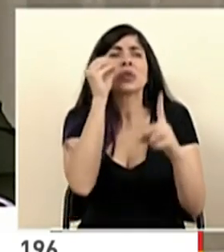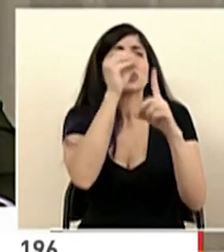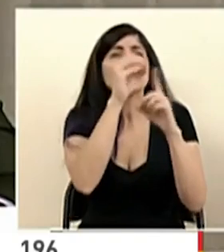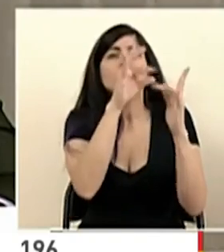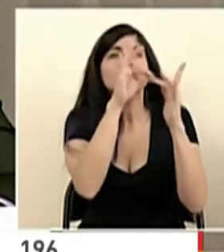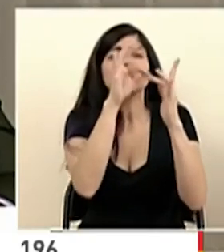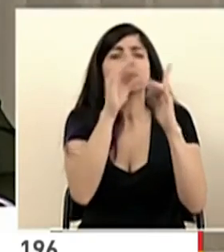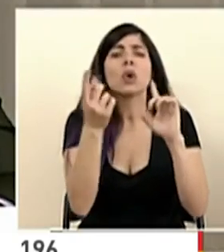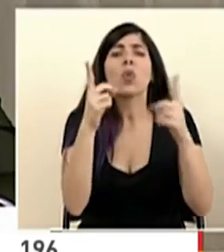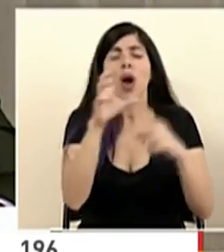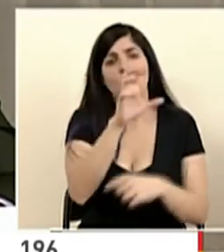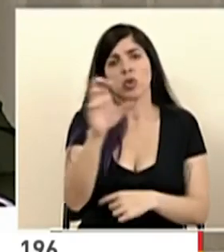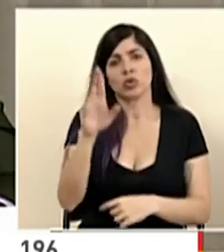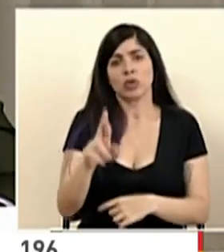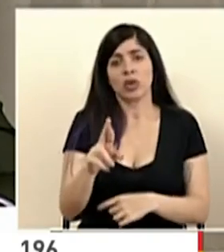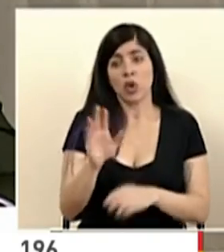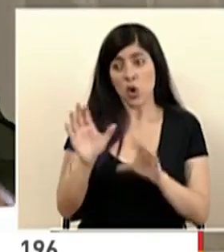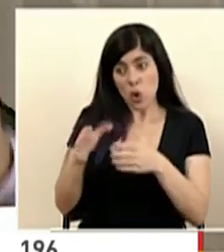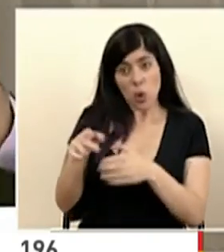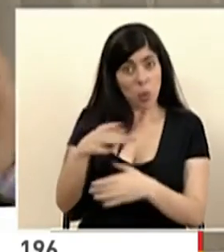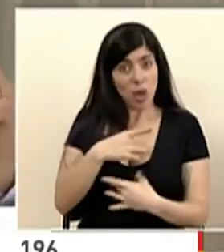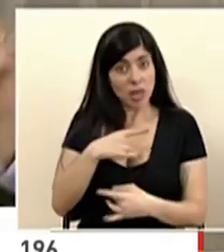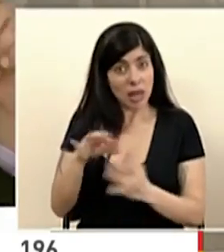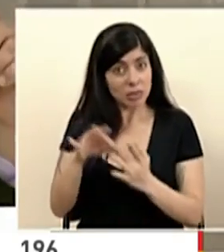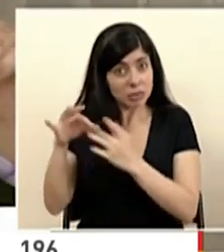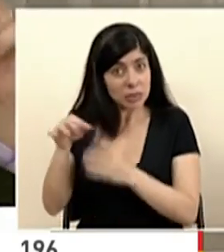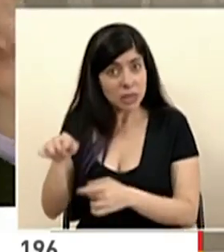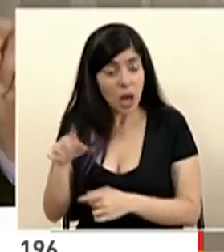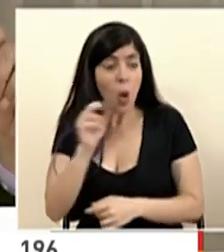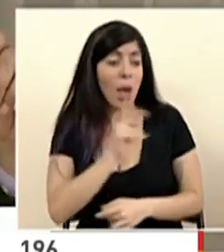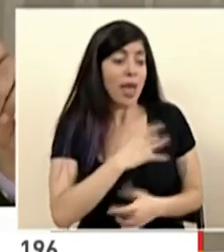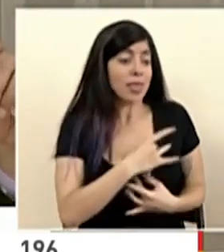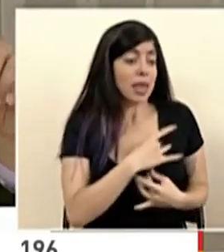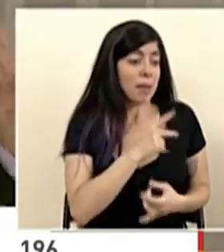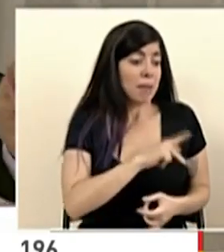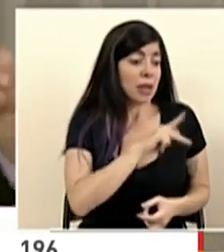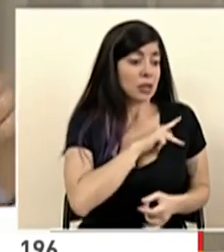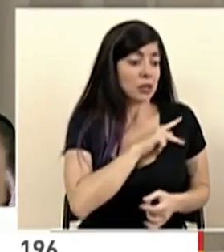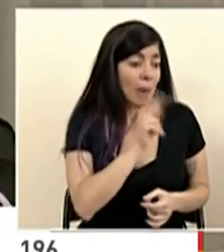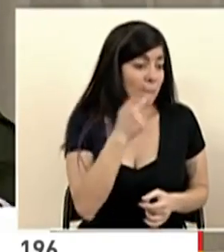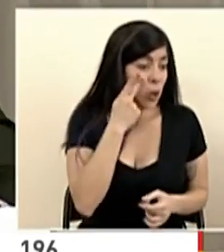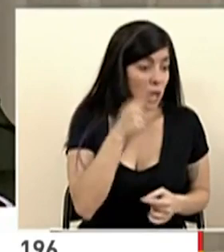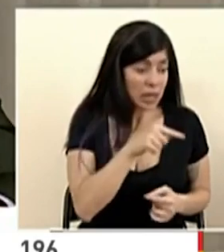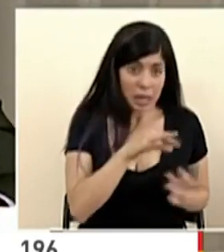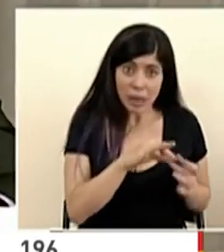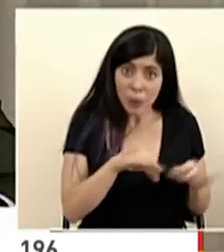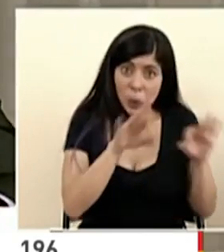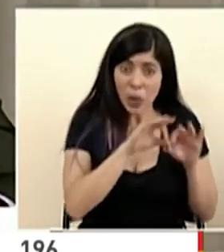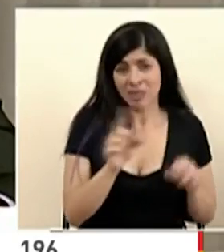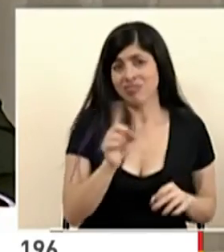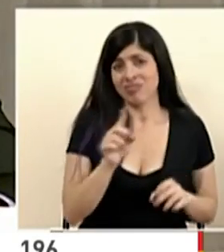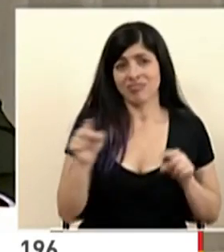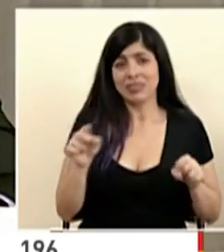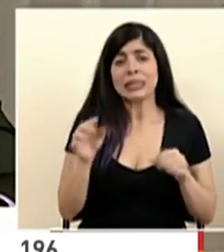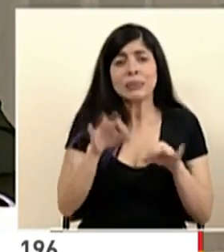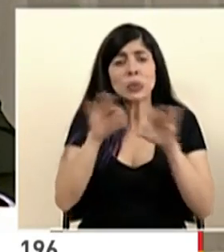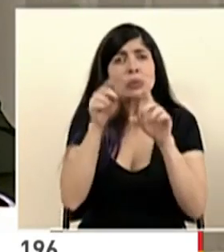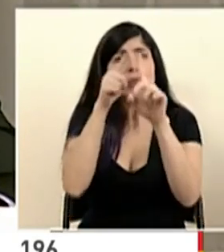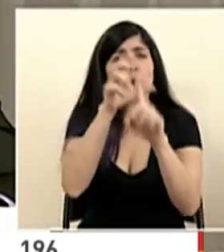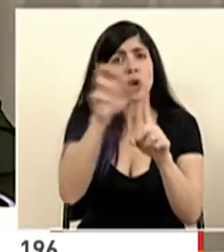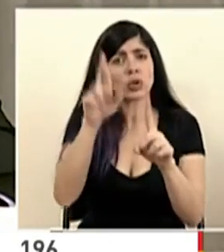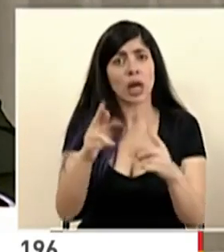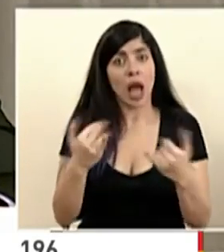Rica, no un sector particular. No un interés particular político. Es Costa Rica, estamos en una